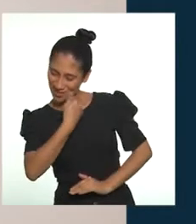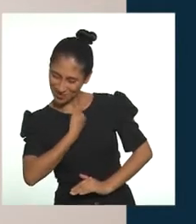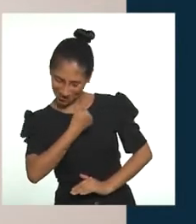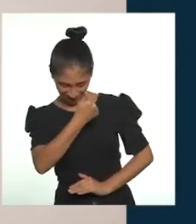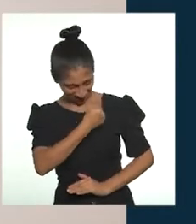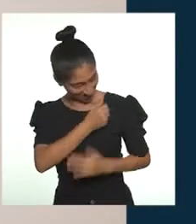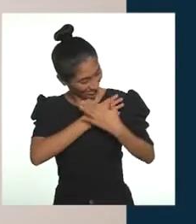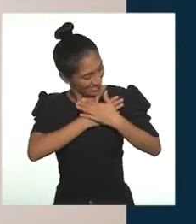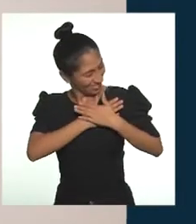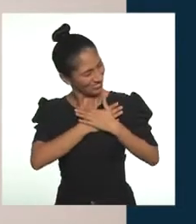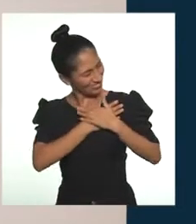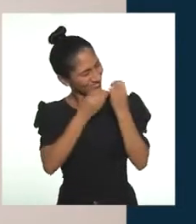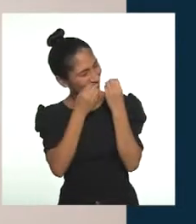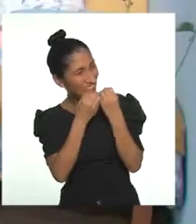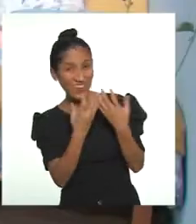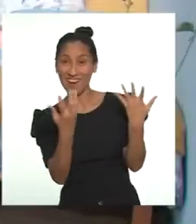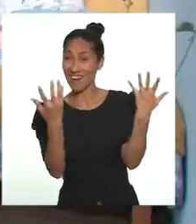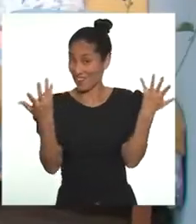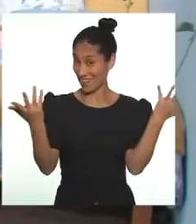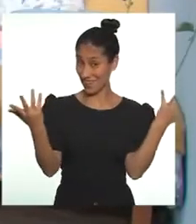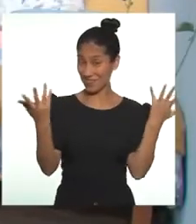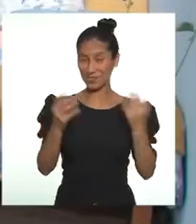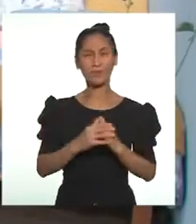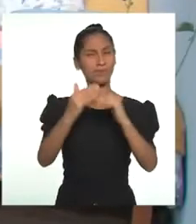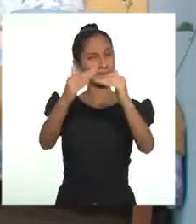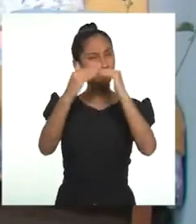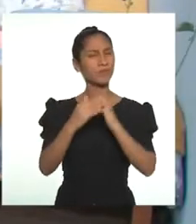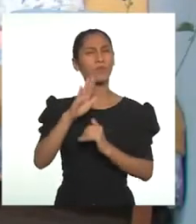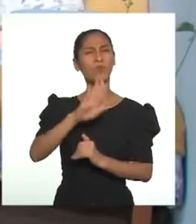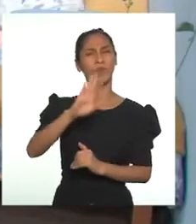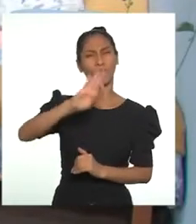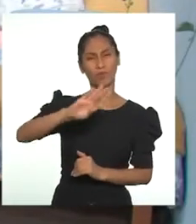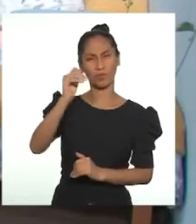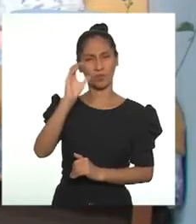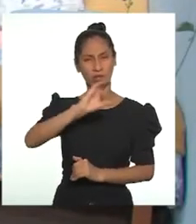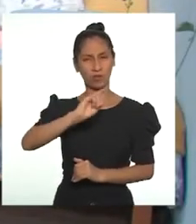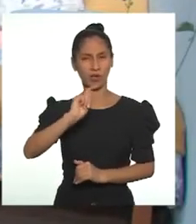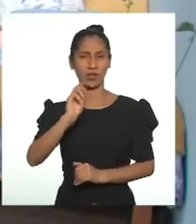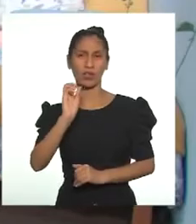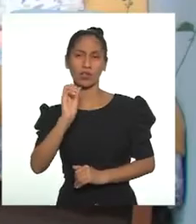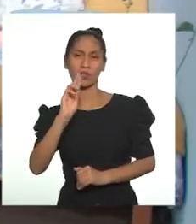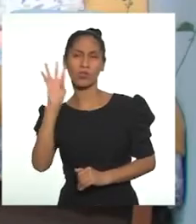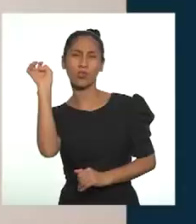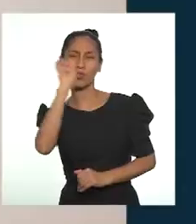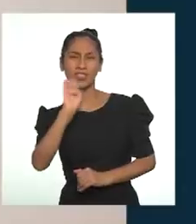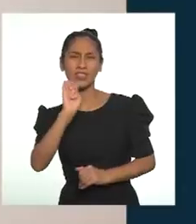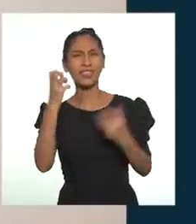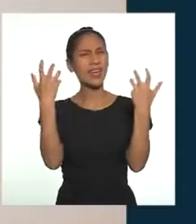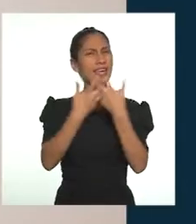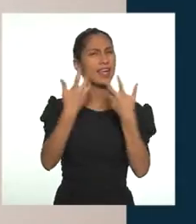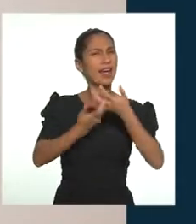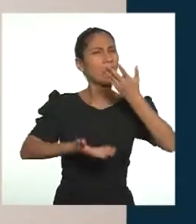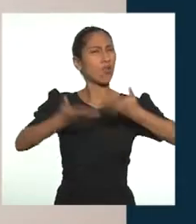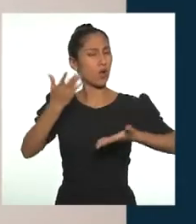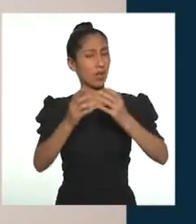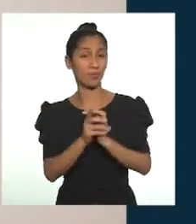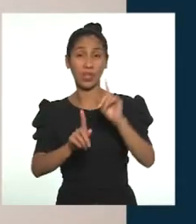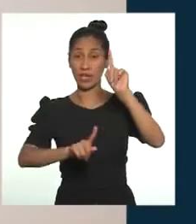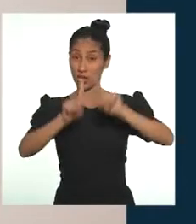tenemos hacia nosotros mismos, hacia uno mismo. ¿Qué factores influyen en los niveles de autoestima? Hay factores